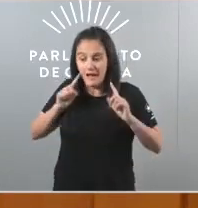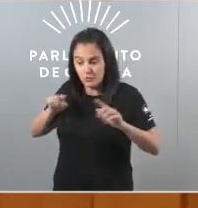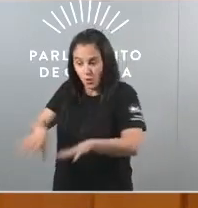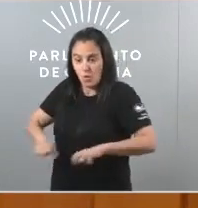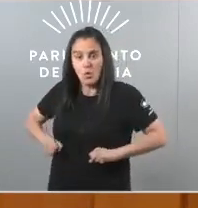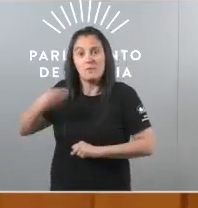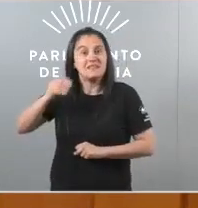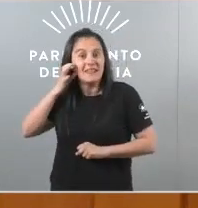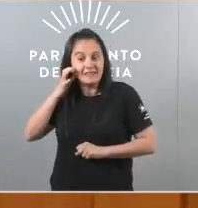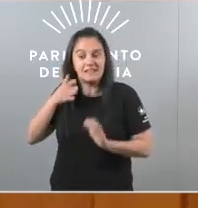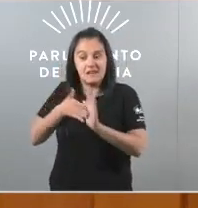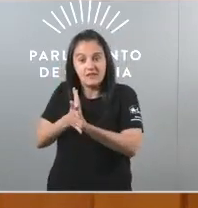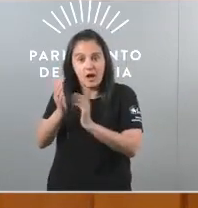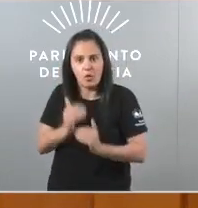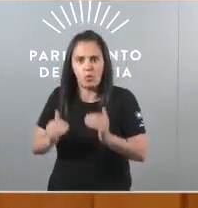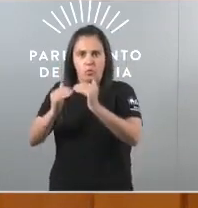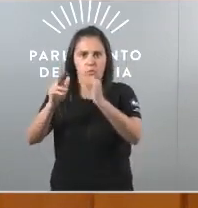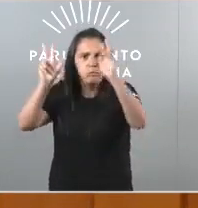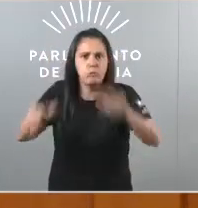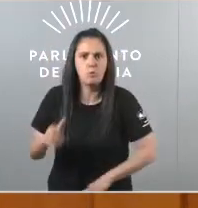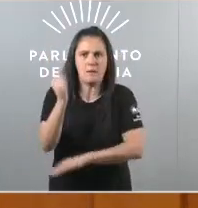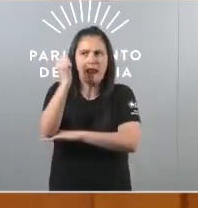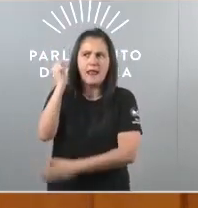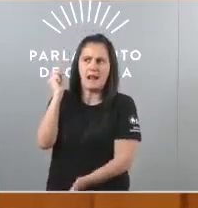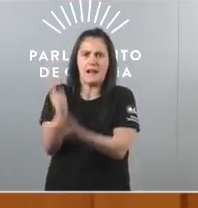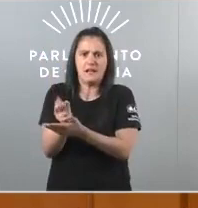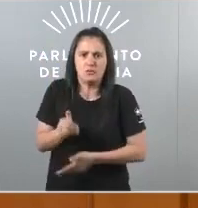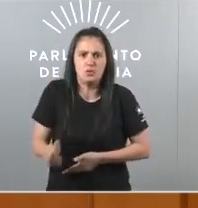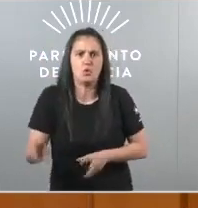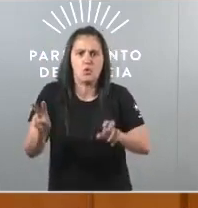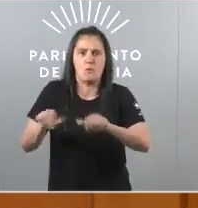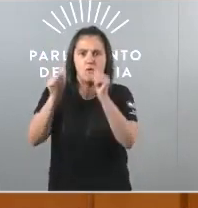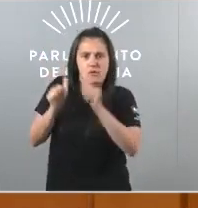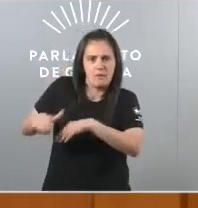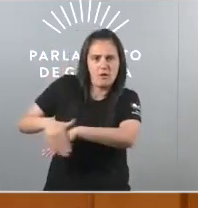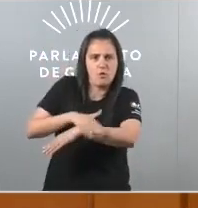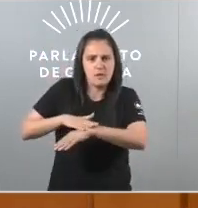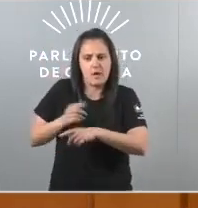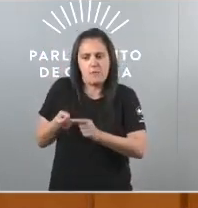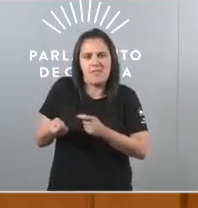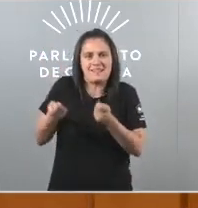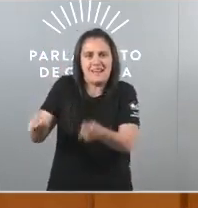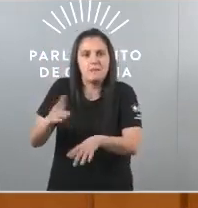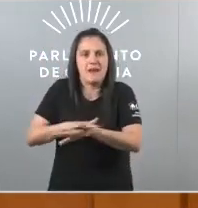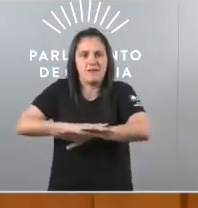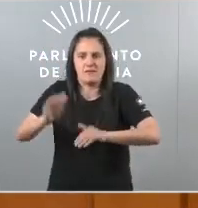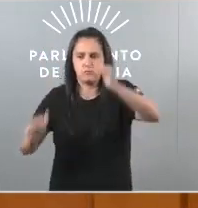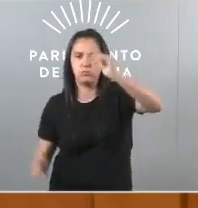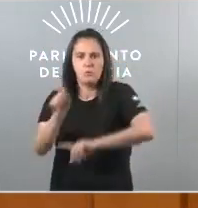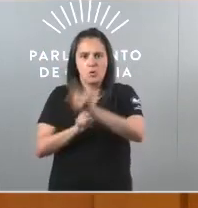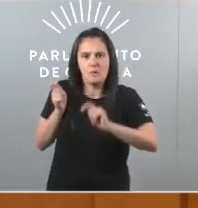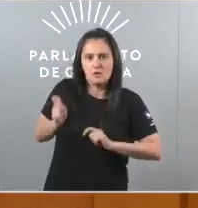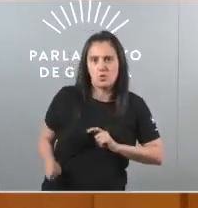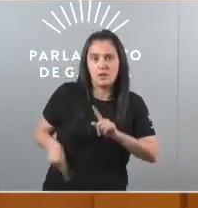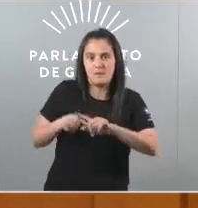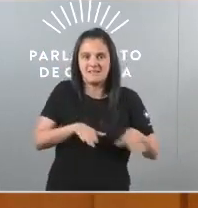farei da igualdade un piar un reto do novo goberno con medidas para acabar coa fenda salarial e a